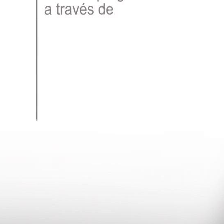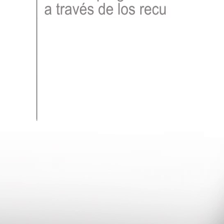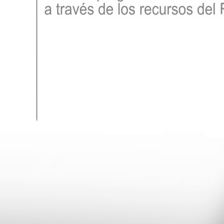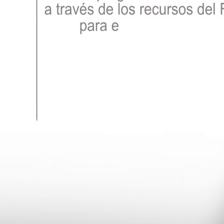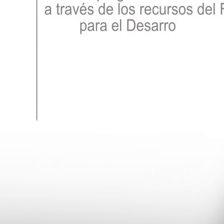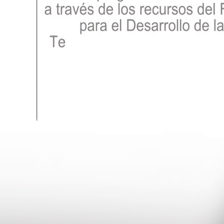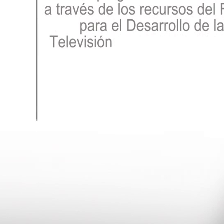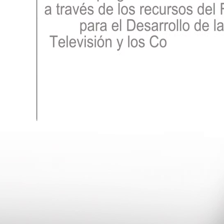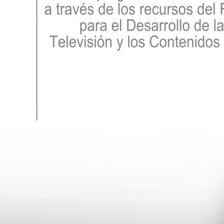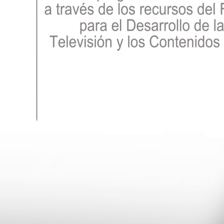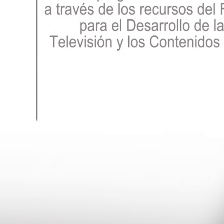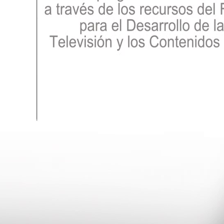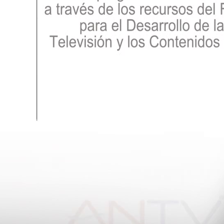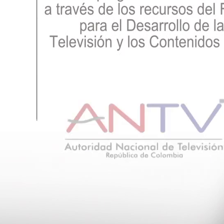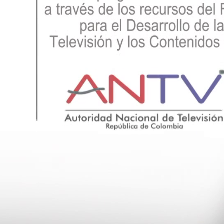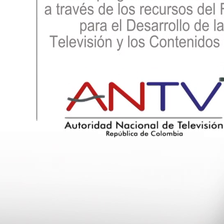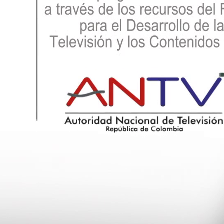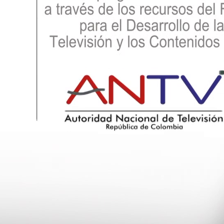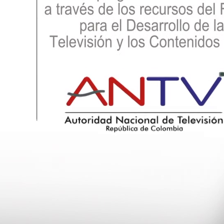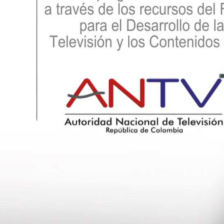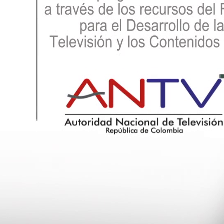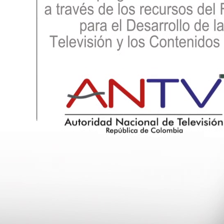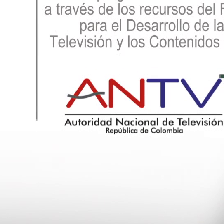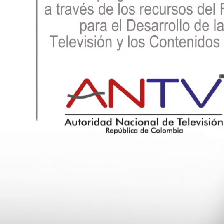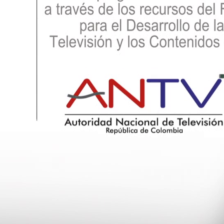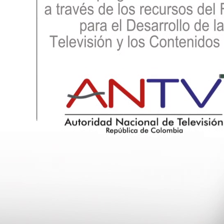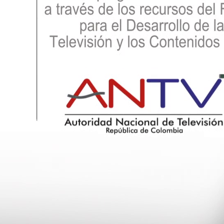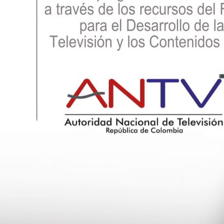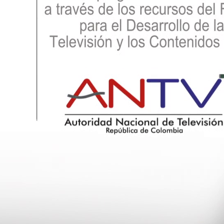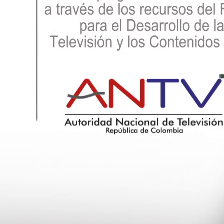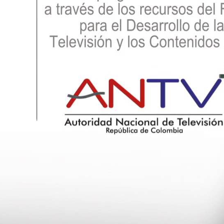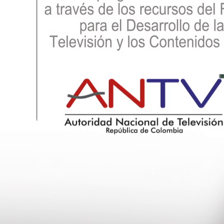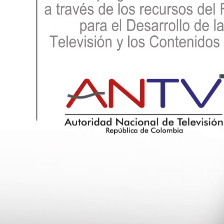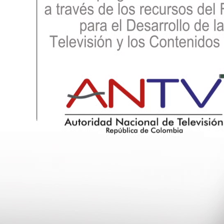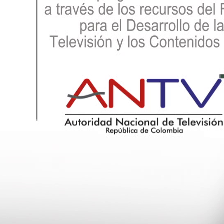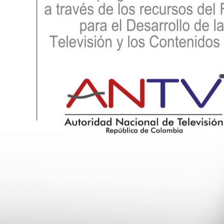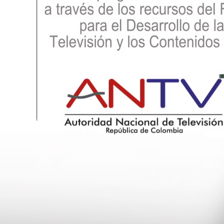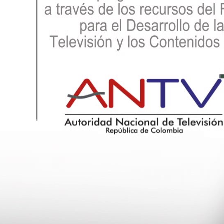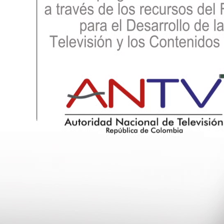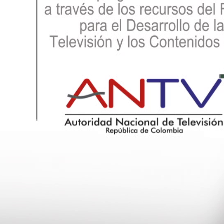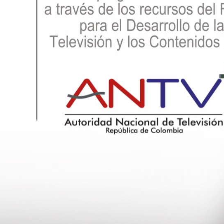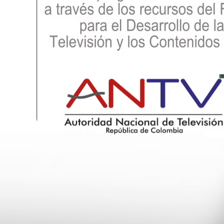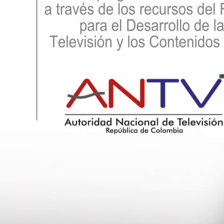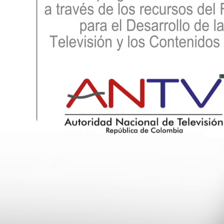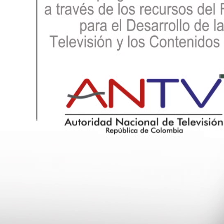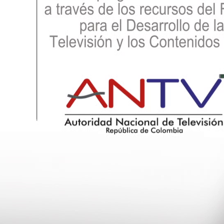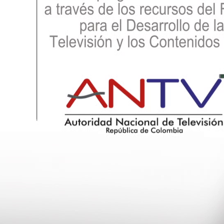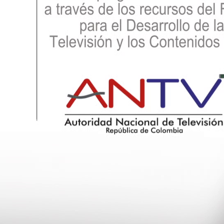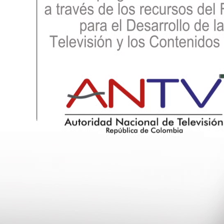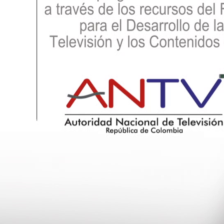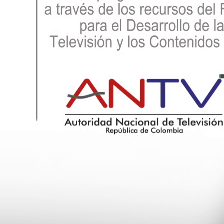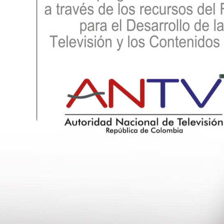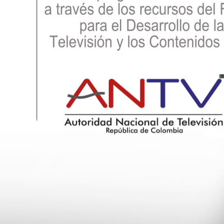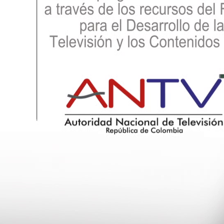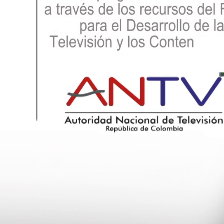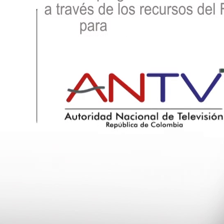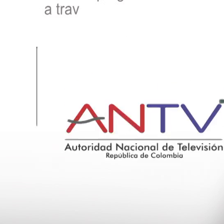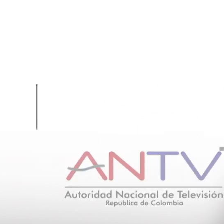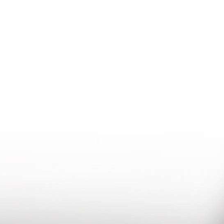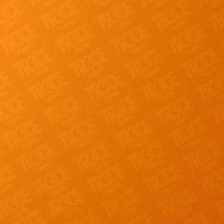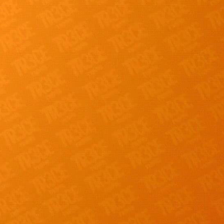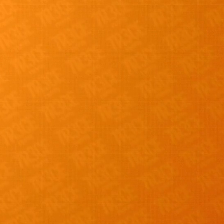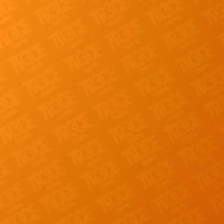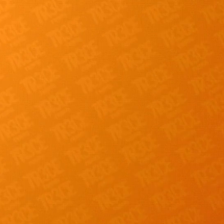Este programa es financiado a través de los recursos del Fondo para el Desarrollo de la Televisión y los contenidos de la Autoridad Nacional de Televisión.